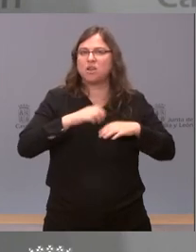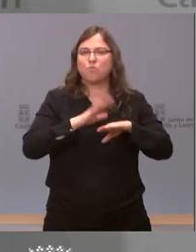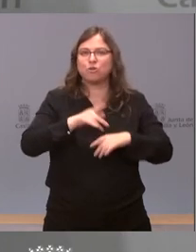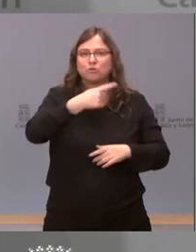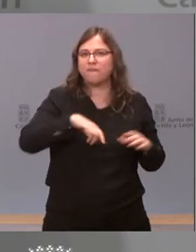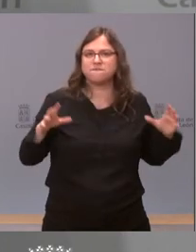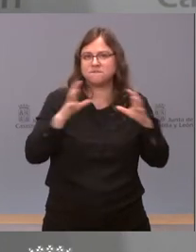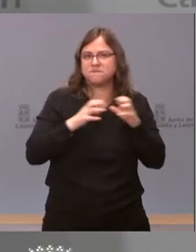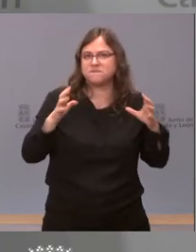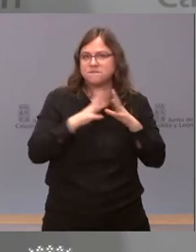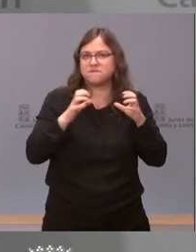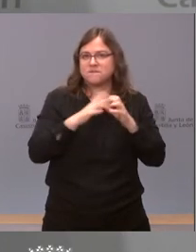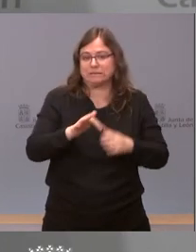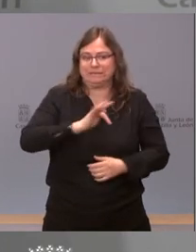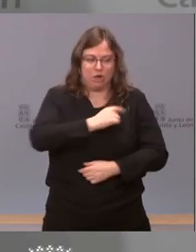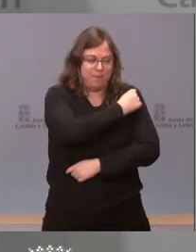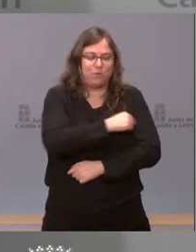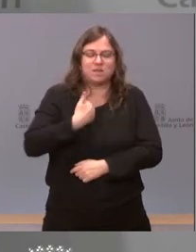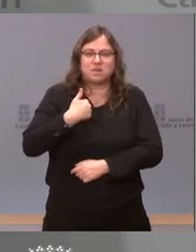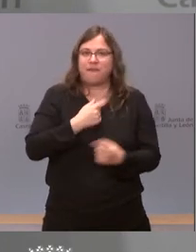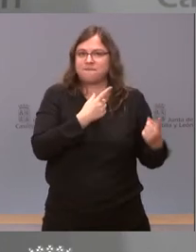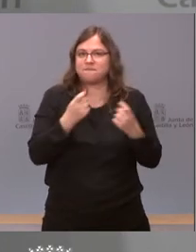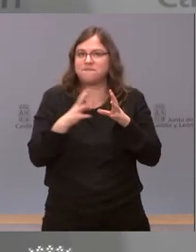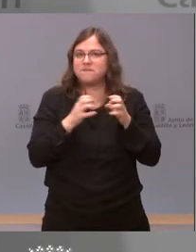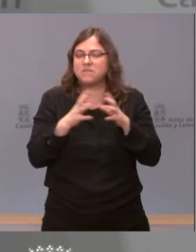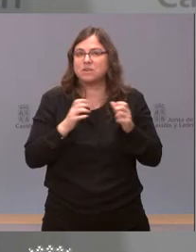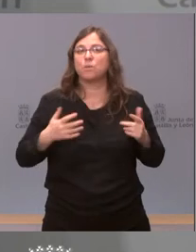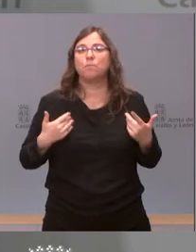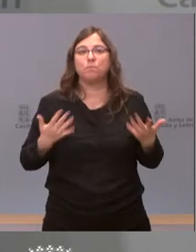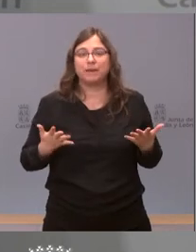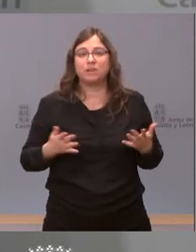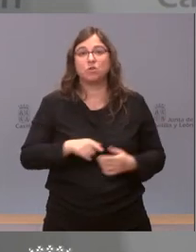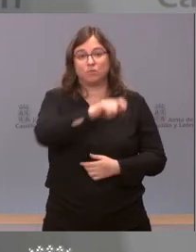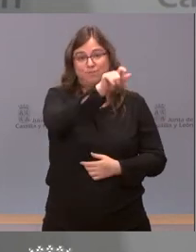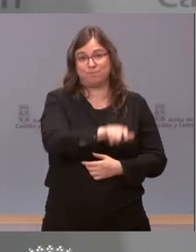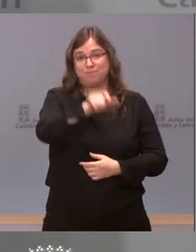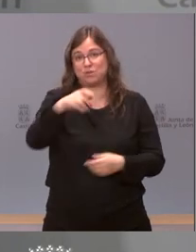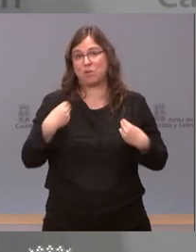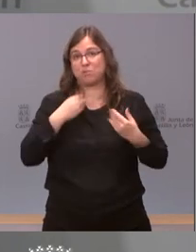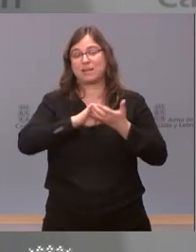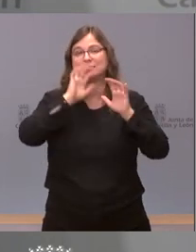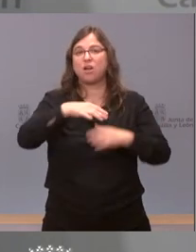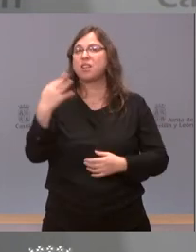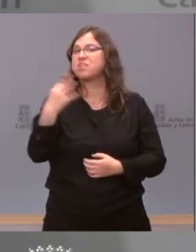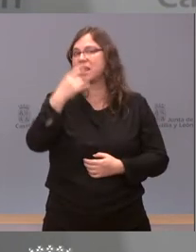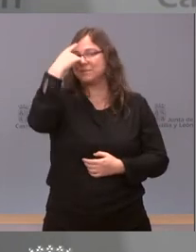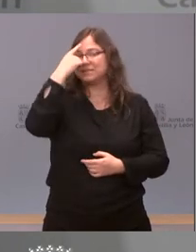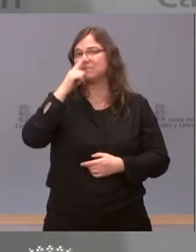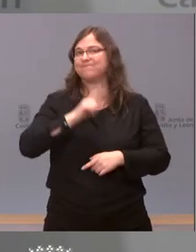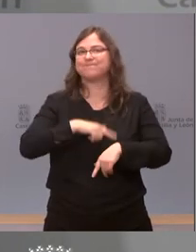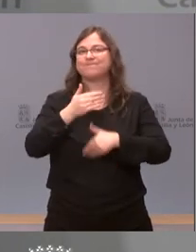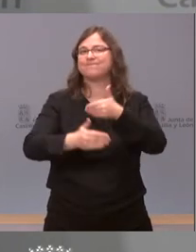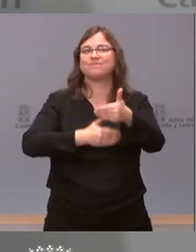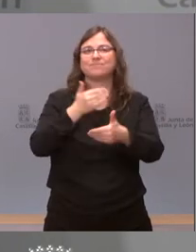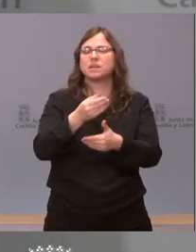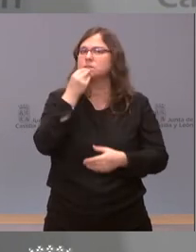deseando vacunarnos pero la población de la comunidad tiene que saber que el ritmo que estamos llevando